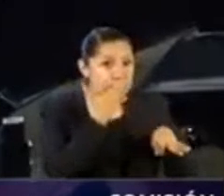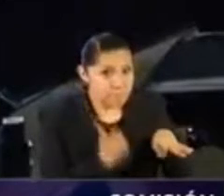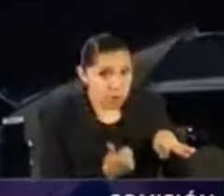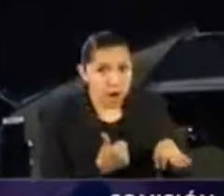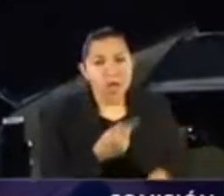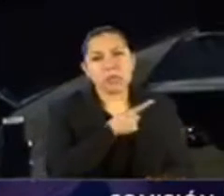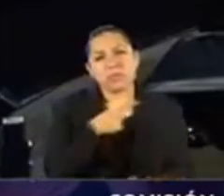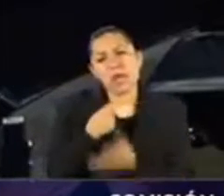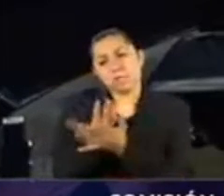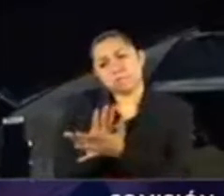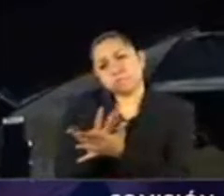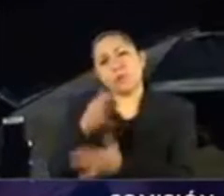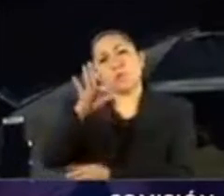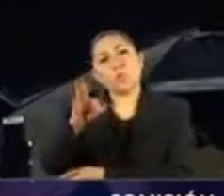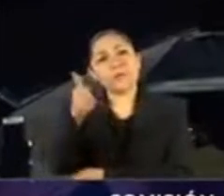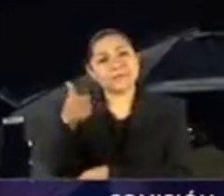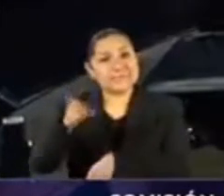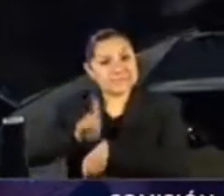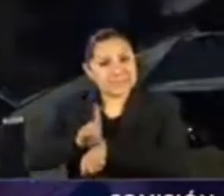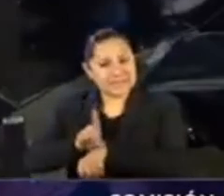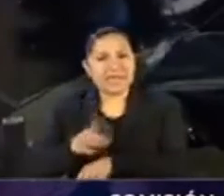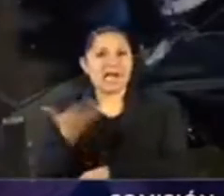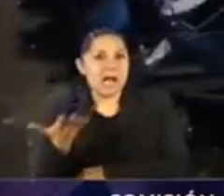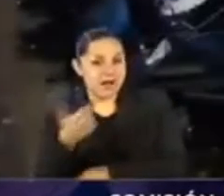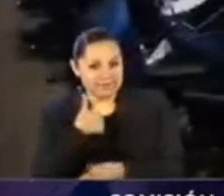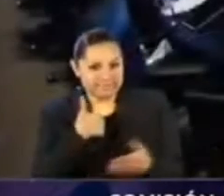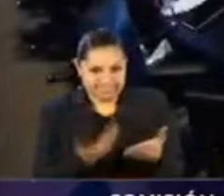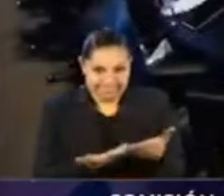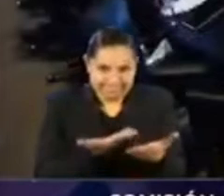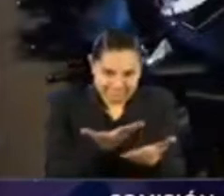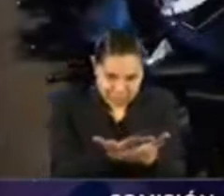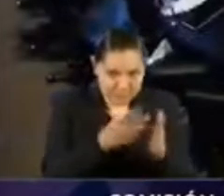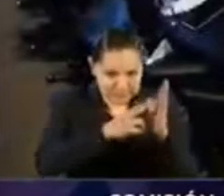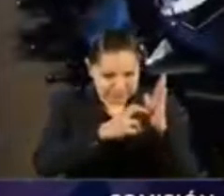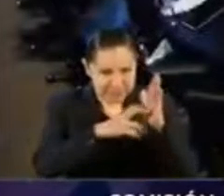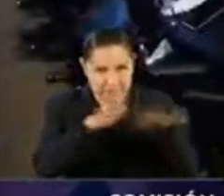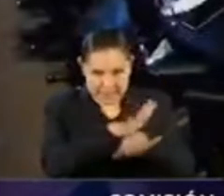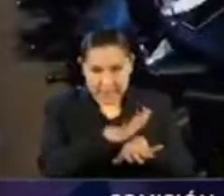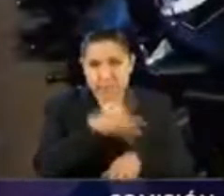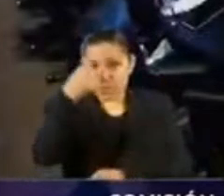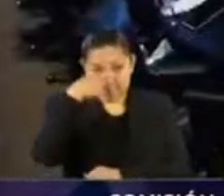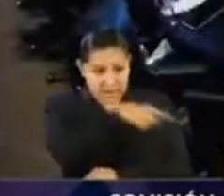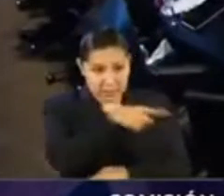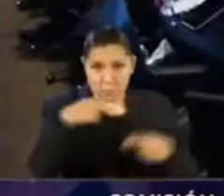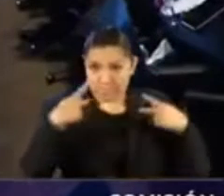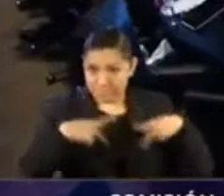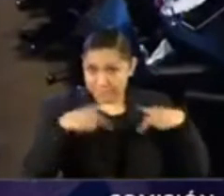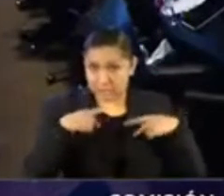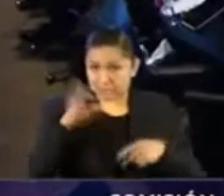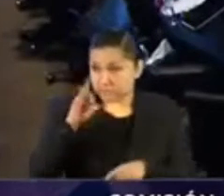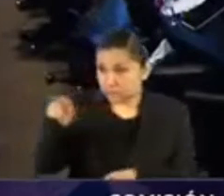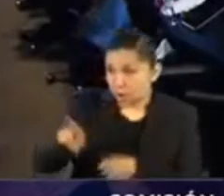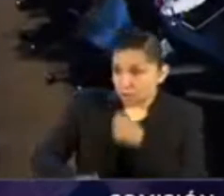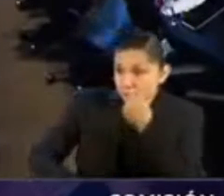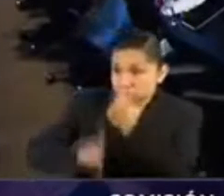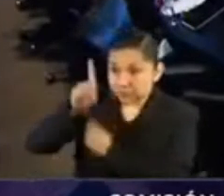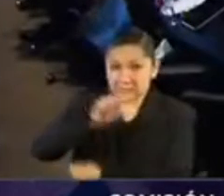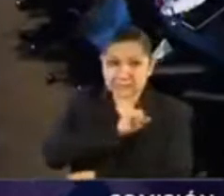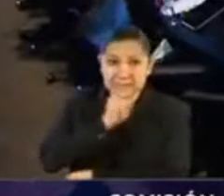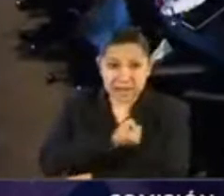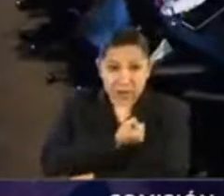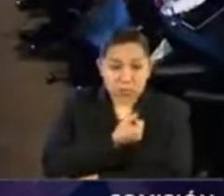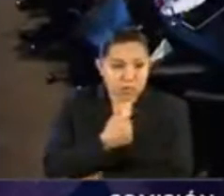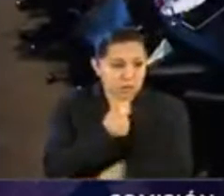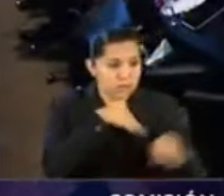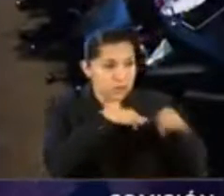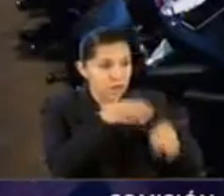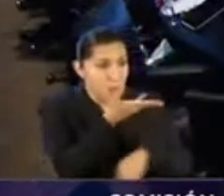sanitaria, pues la idea es que lo puedan solicitar en el momento que pierden el empleo durante una emergencia al otro día. ¿Por qué?